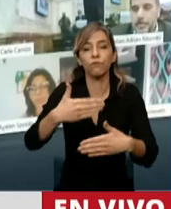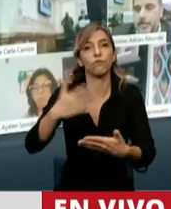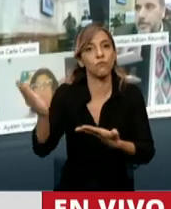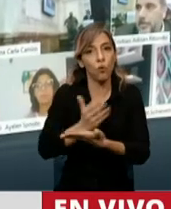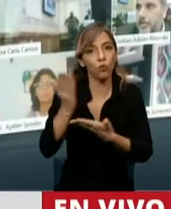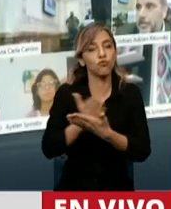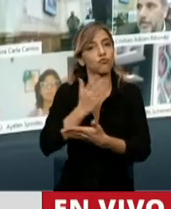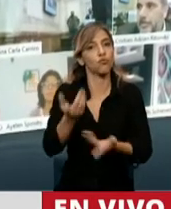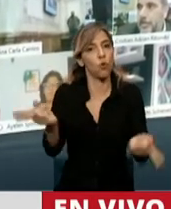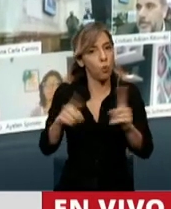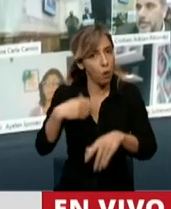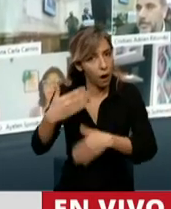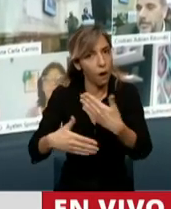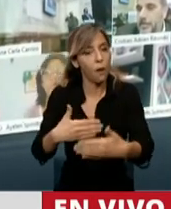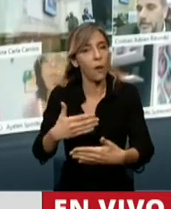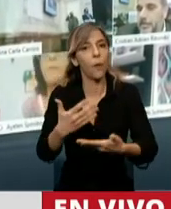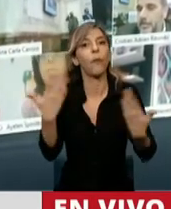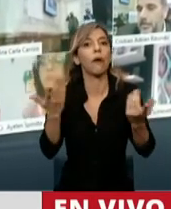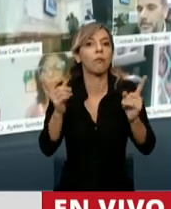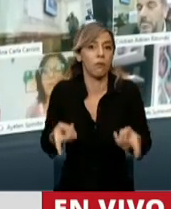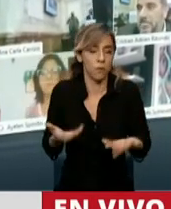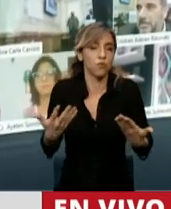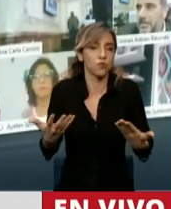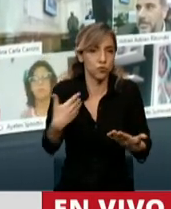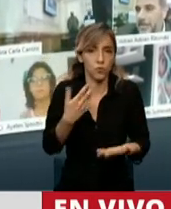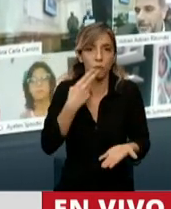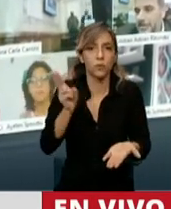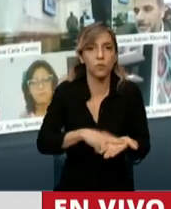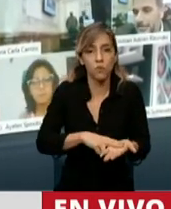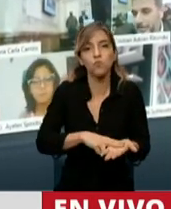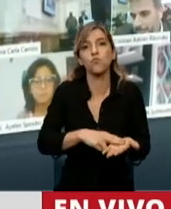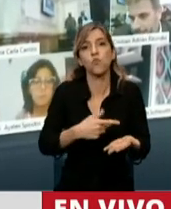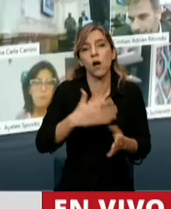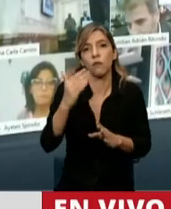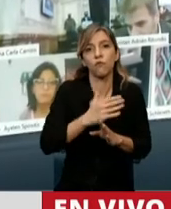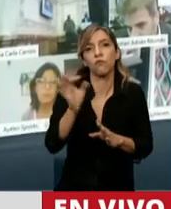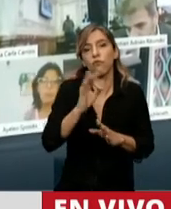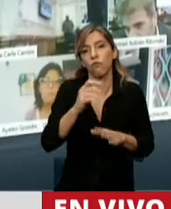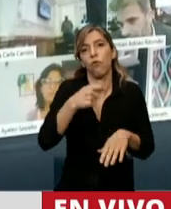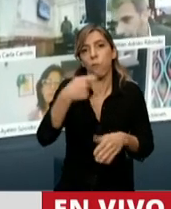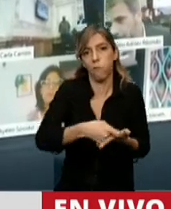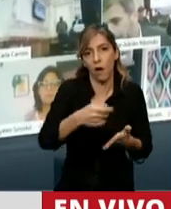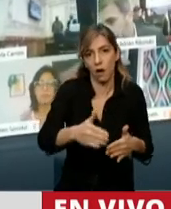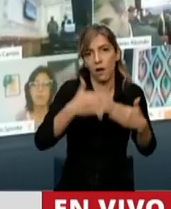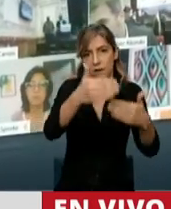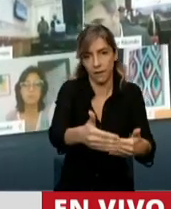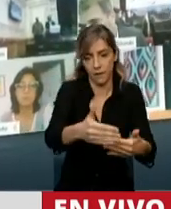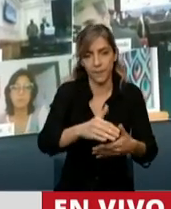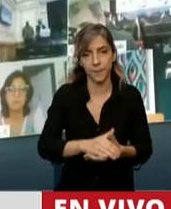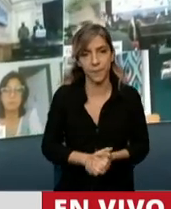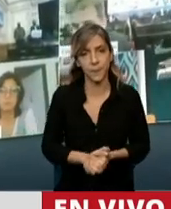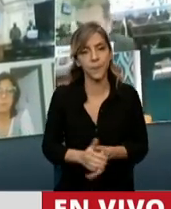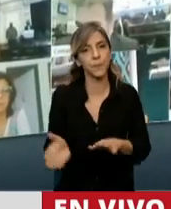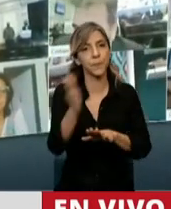aliviar el peso tributario, evitando el crecimiento de las deudas. En la discusión en comisión, llevada adelante